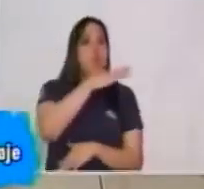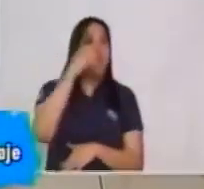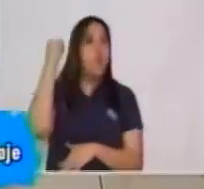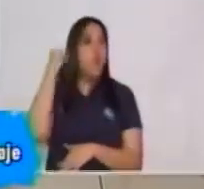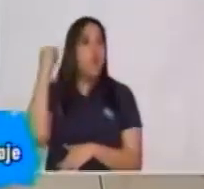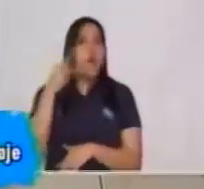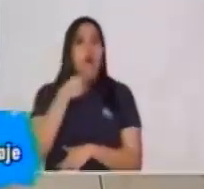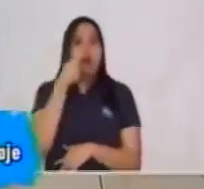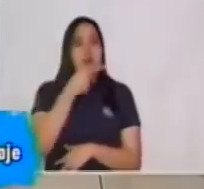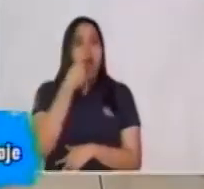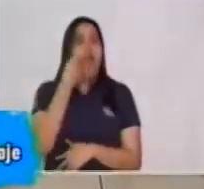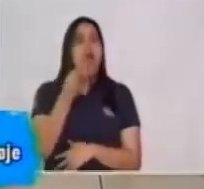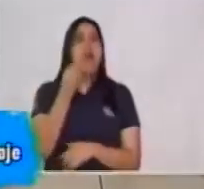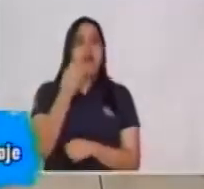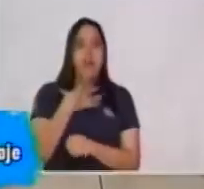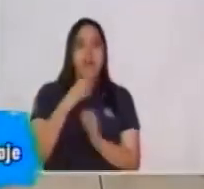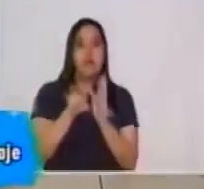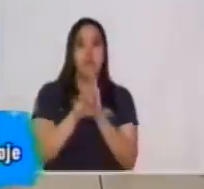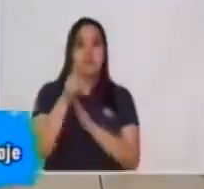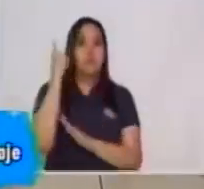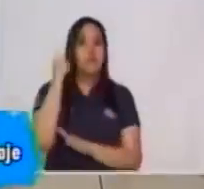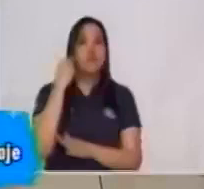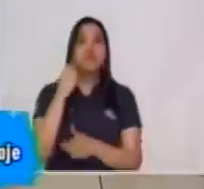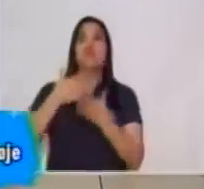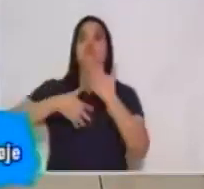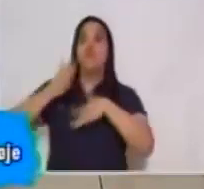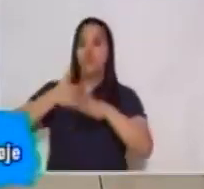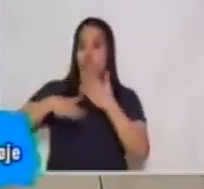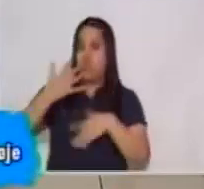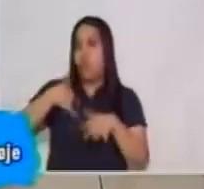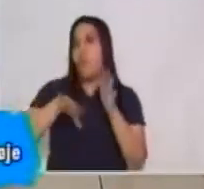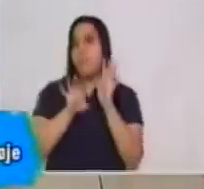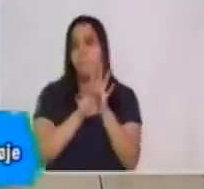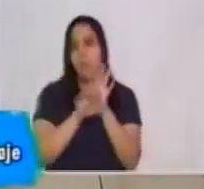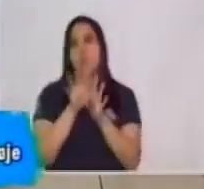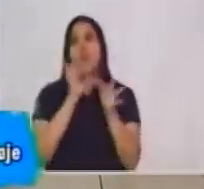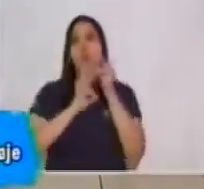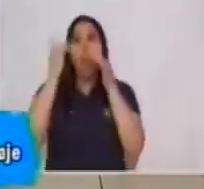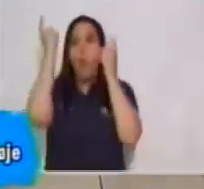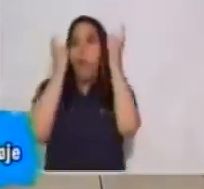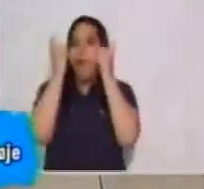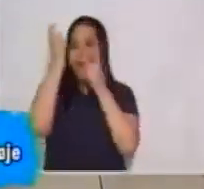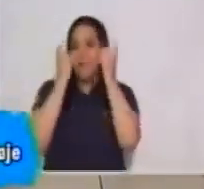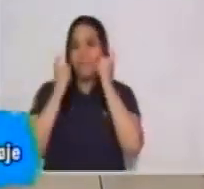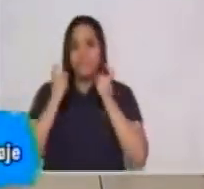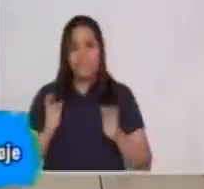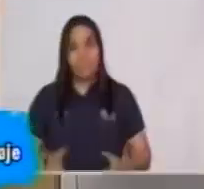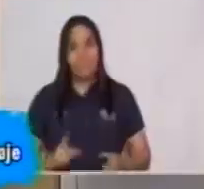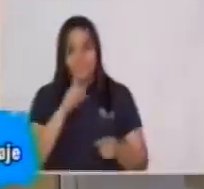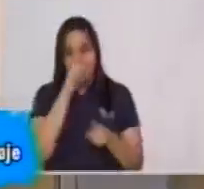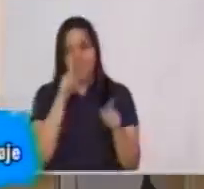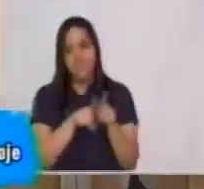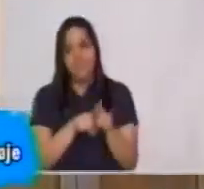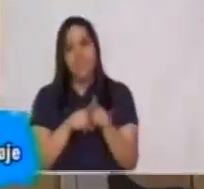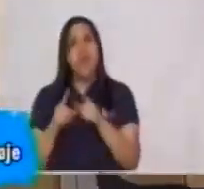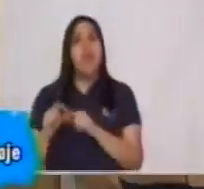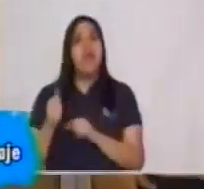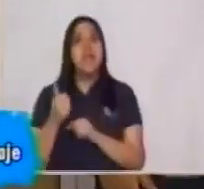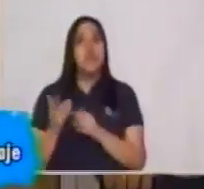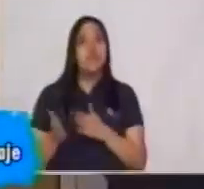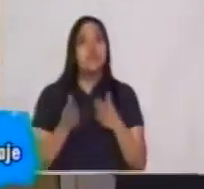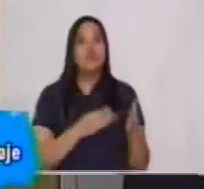que el mensaje llegue a ti. Así como también hago uso de algunos gestos del cuerpo. Y tenemos un código.